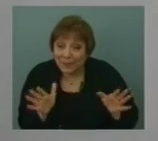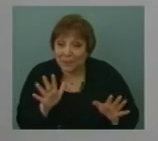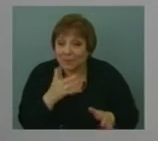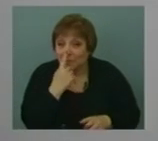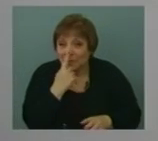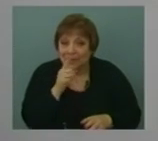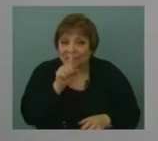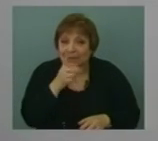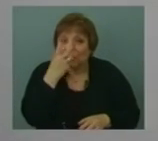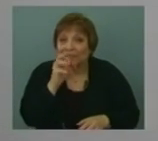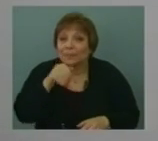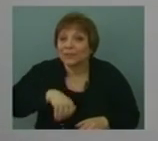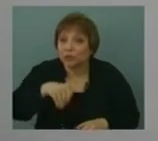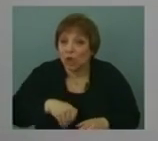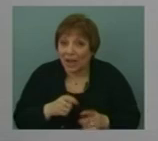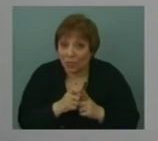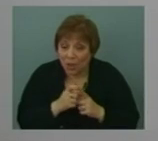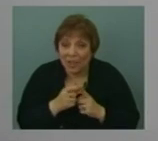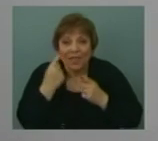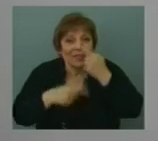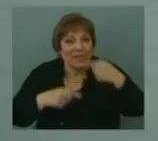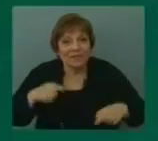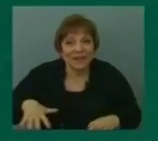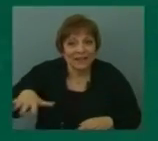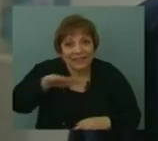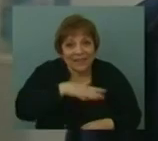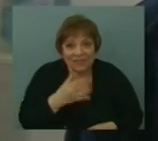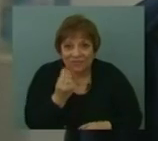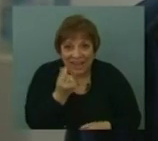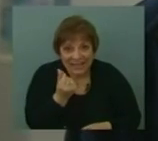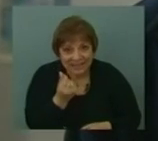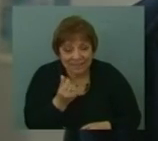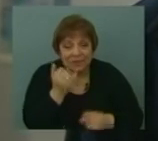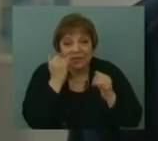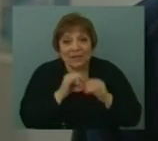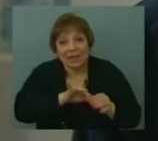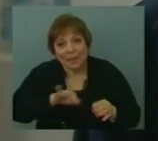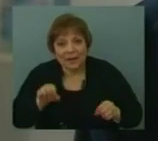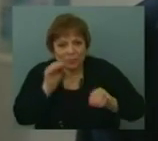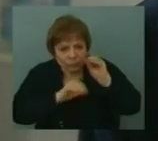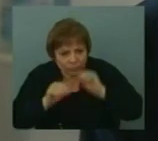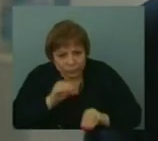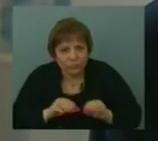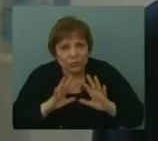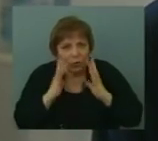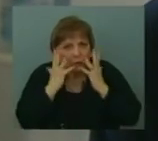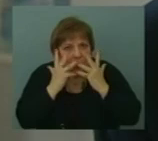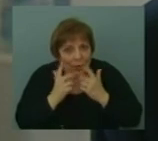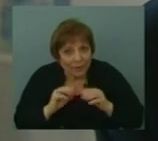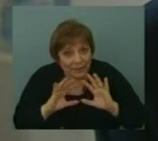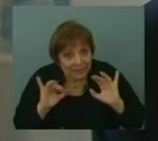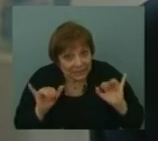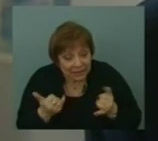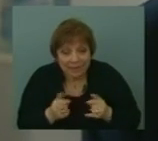orden de los 120 millones de dólares con distintas fuentes de financiamiento y una vez instrumentadas, formalizadas esas fuentes de financiamiento,